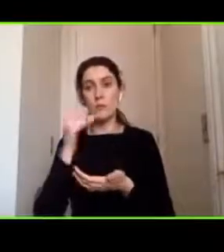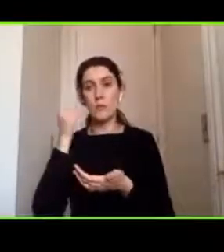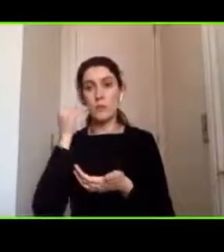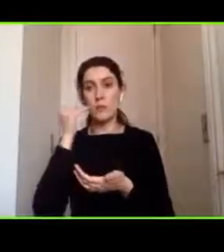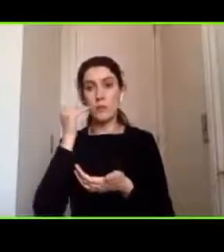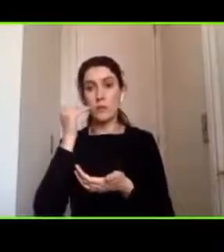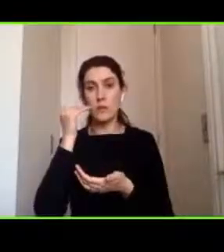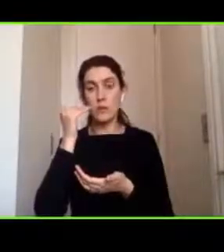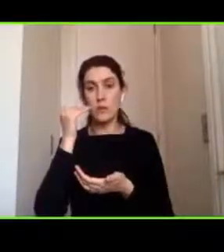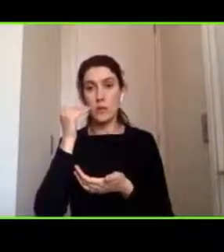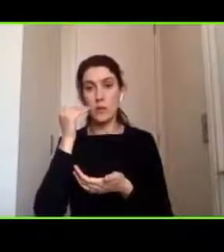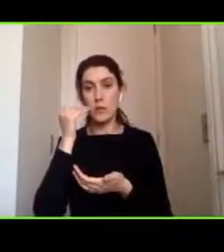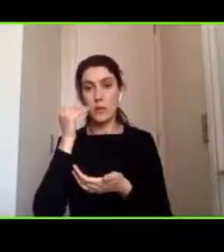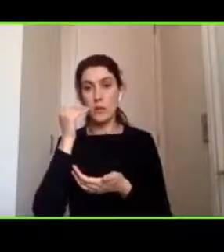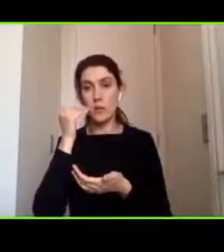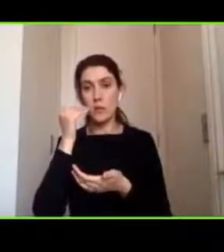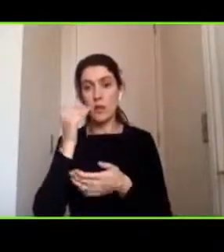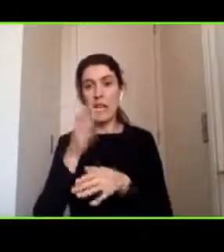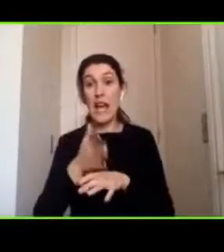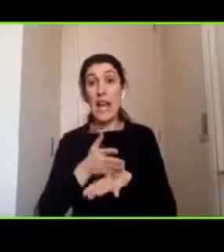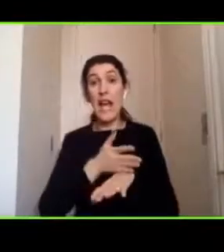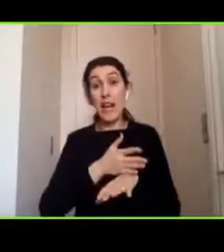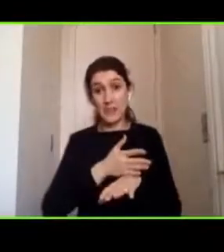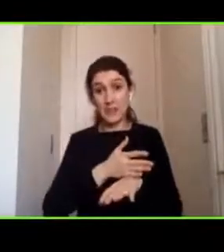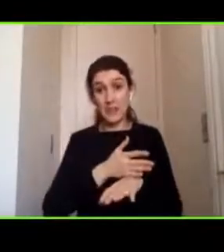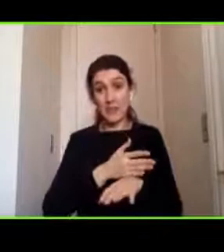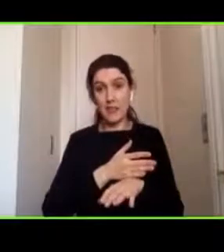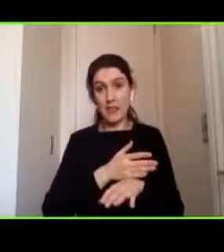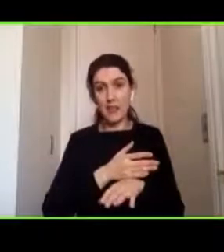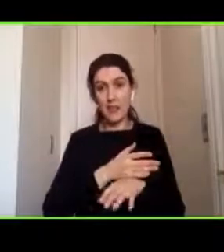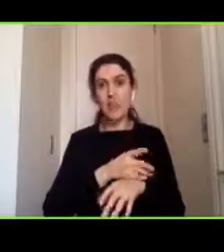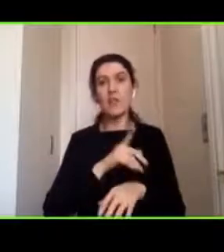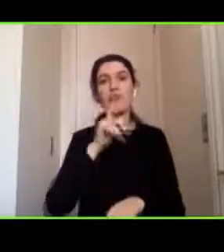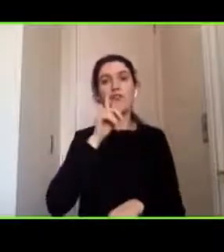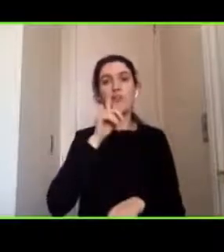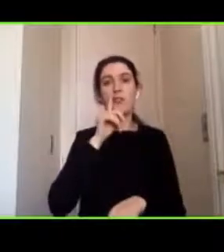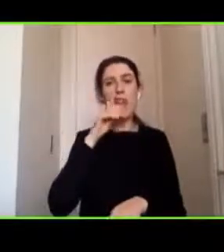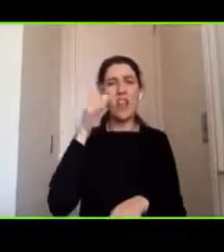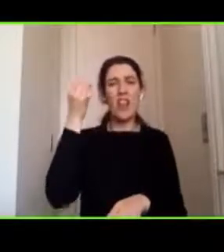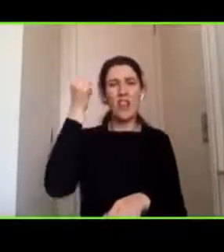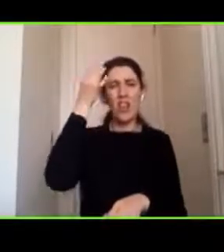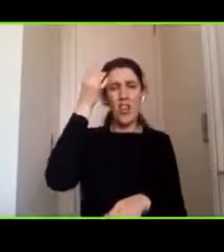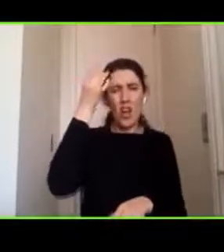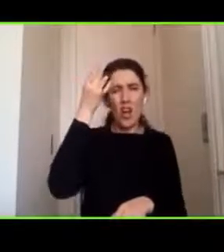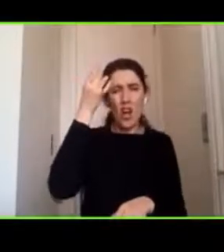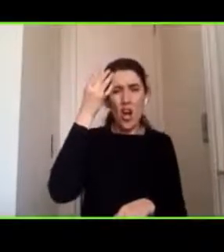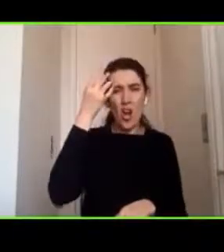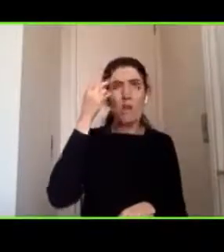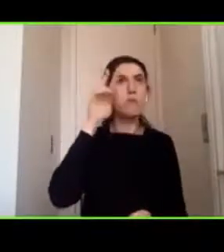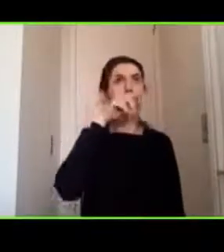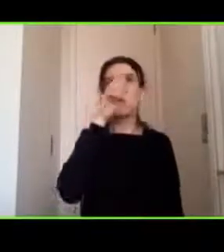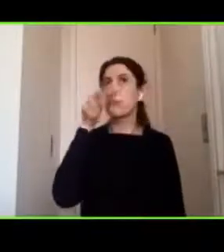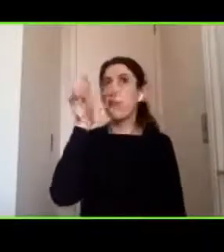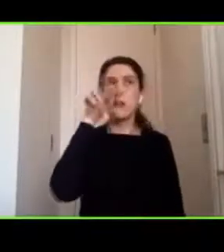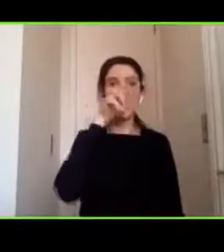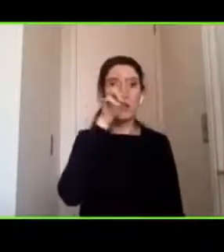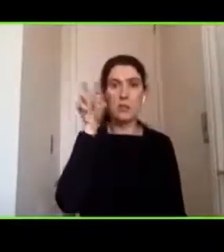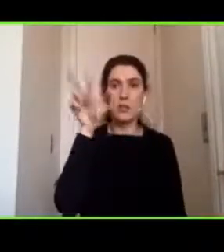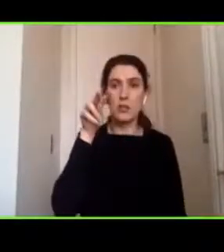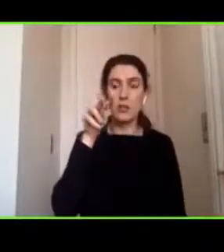antecedentes de cefalea de migraña de trastorno por déficit atencional o algún otro trastorno del